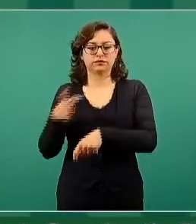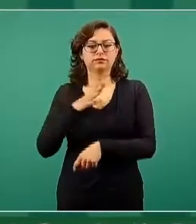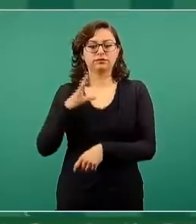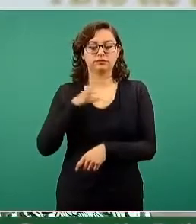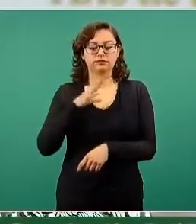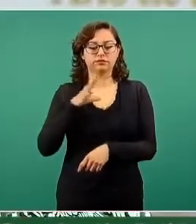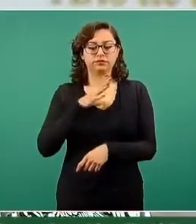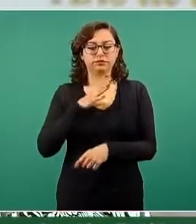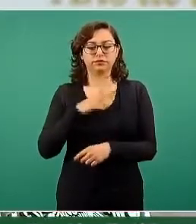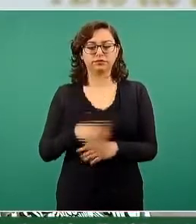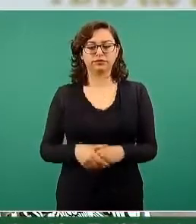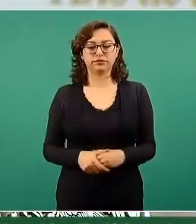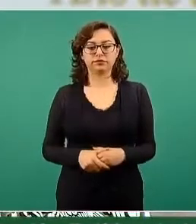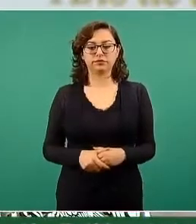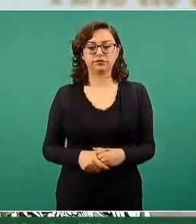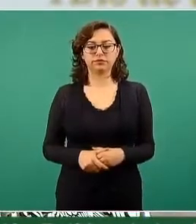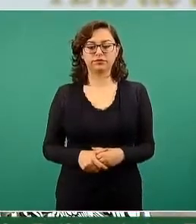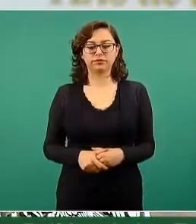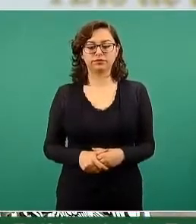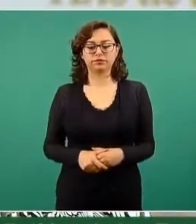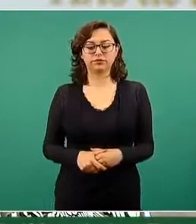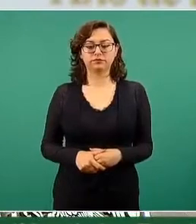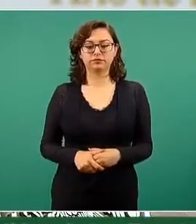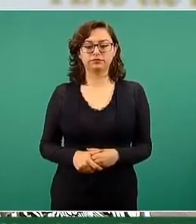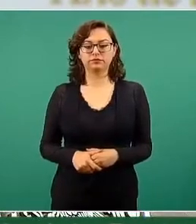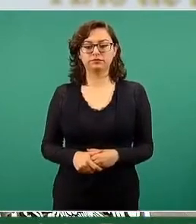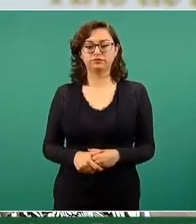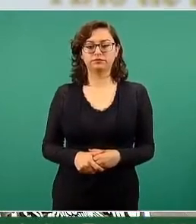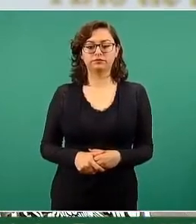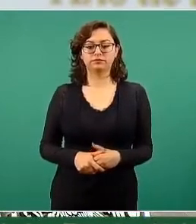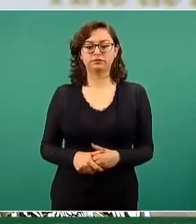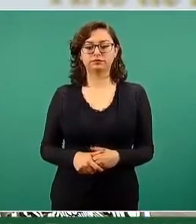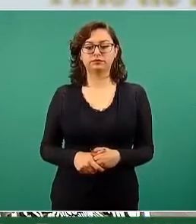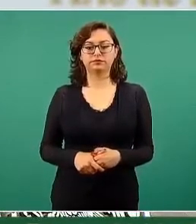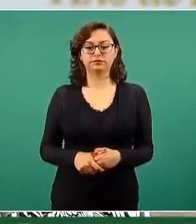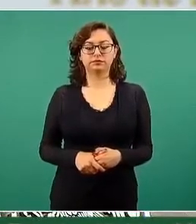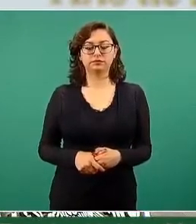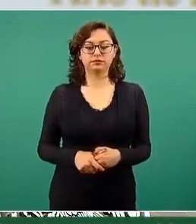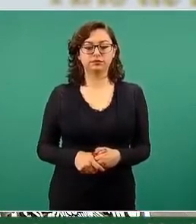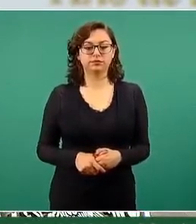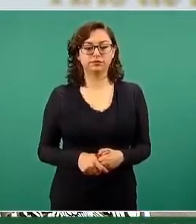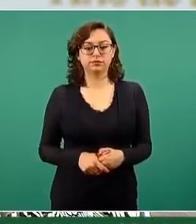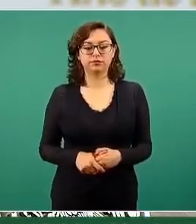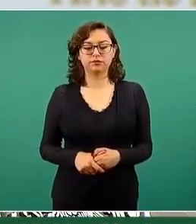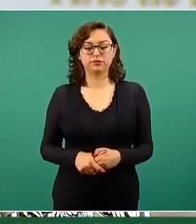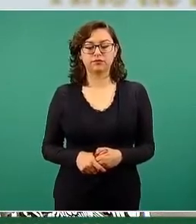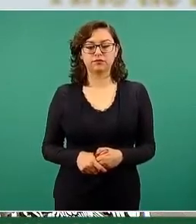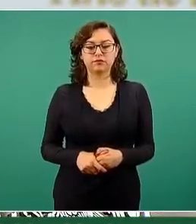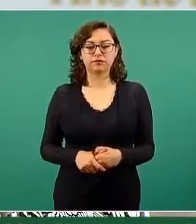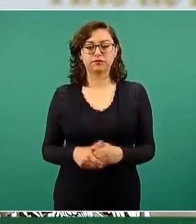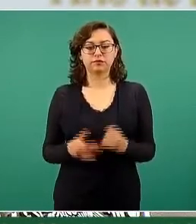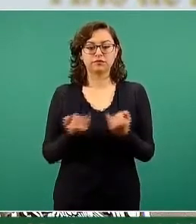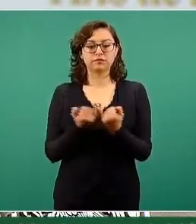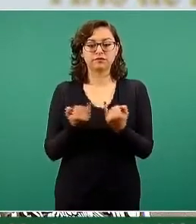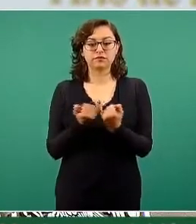como los créditos del financiero